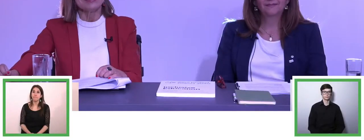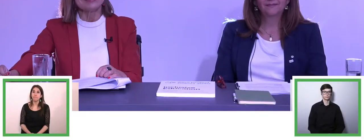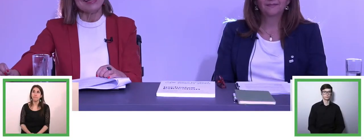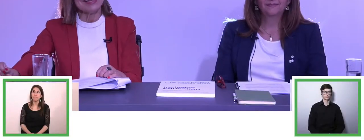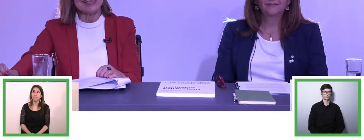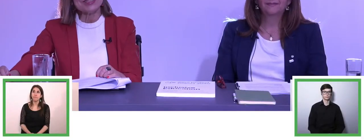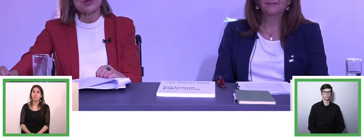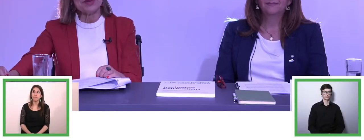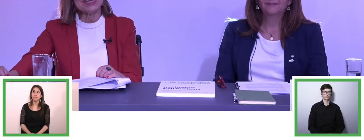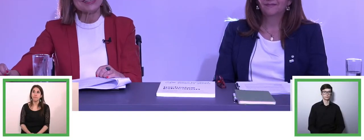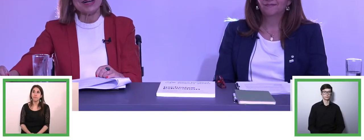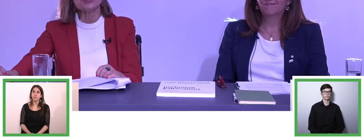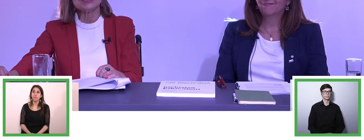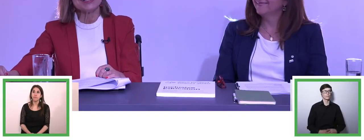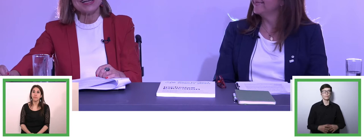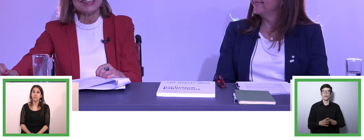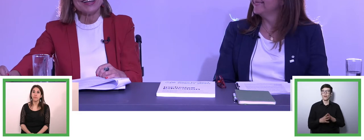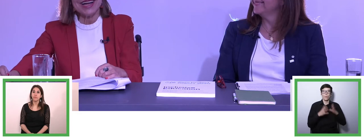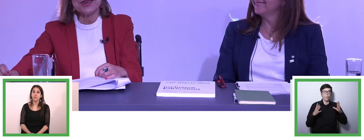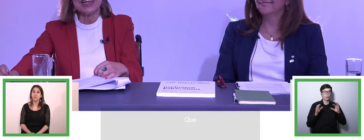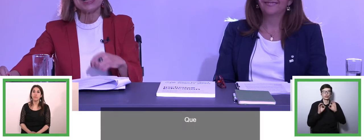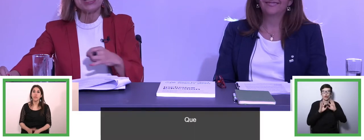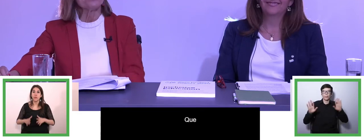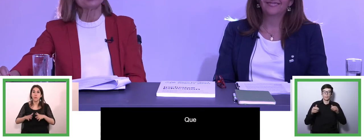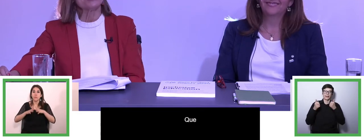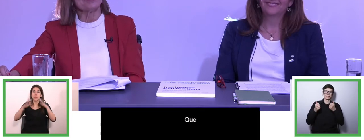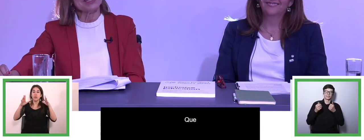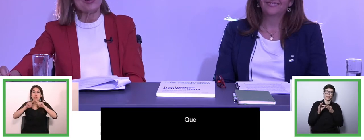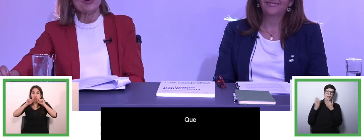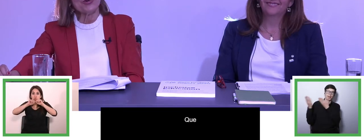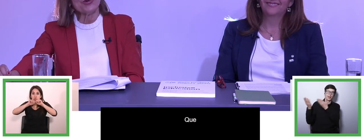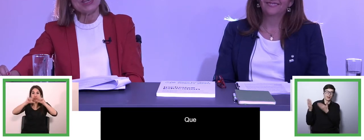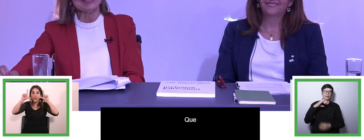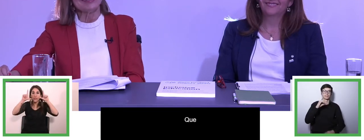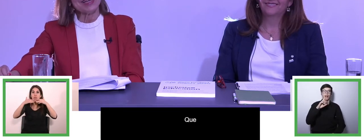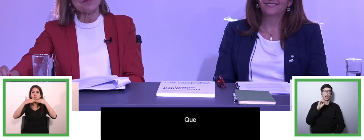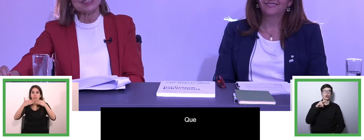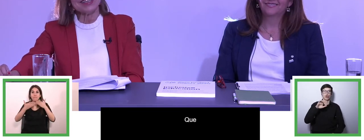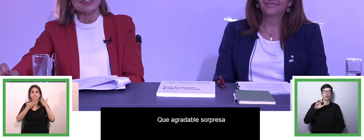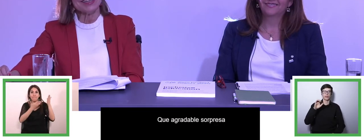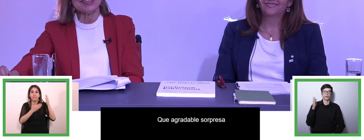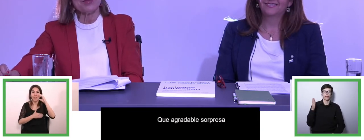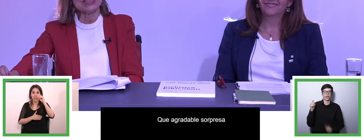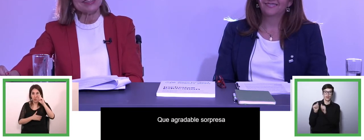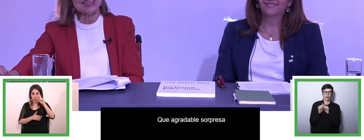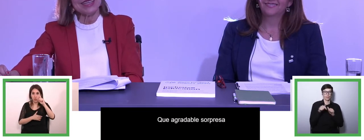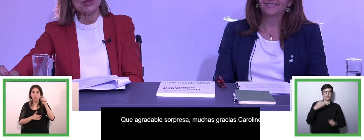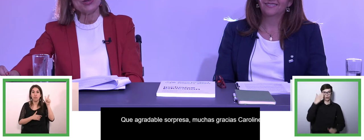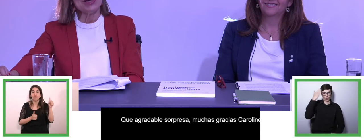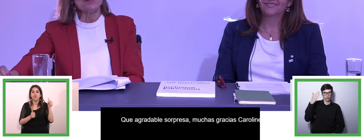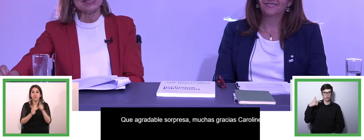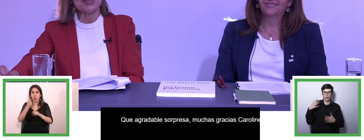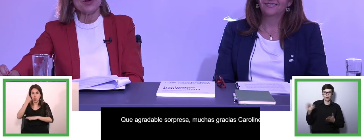¡Qué agradable sorpresa! Muchas gracias Caroline por acompañarnos hoy y estar presente en este importante